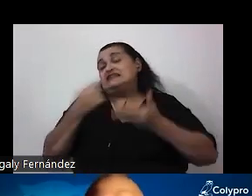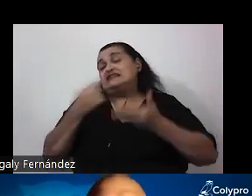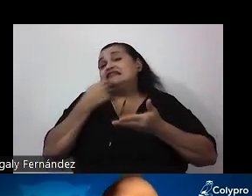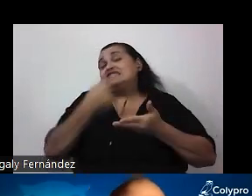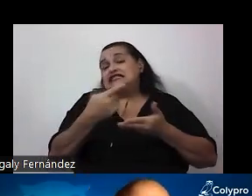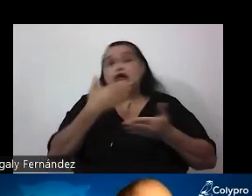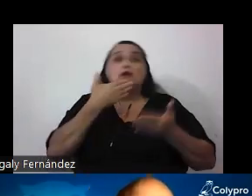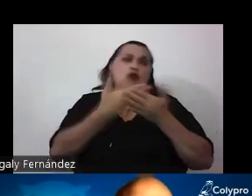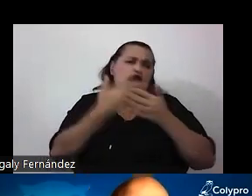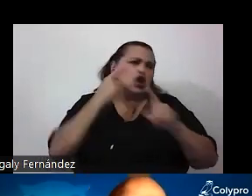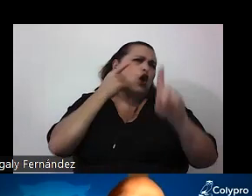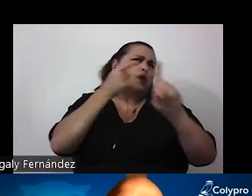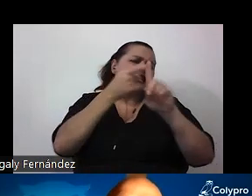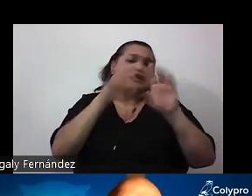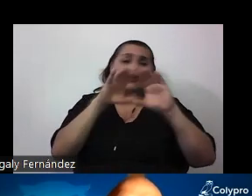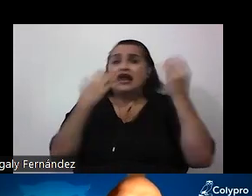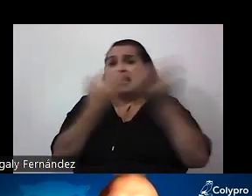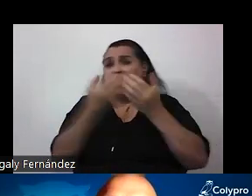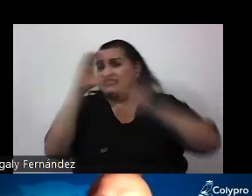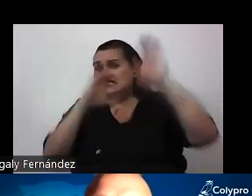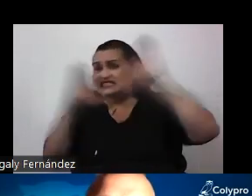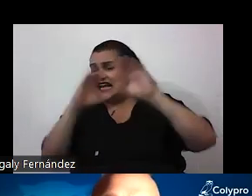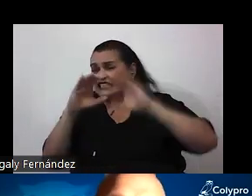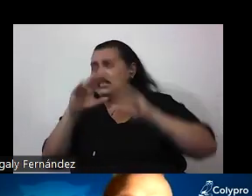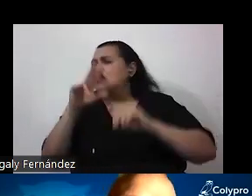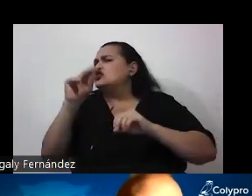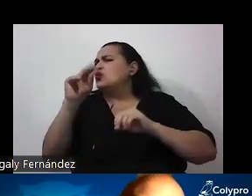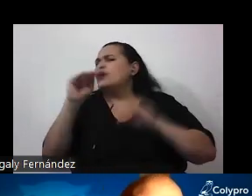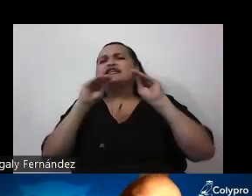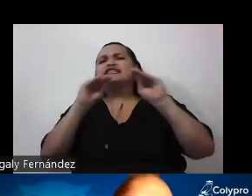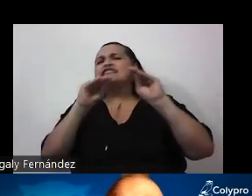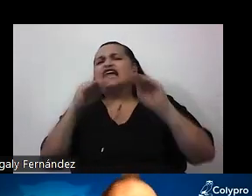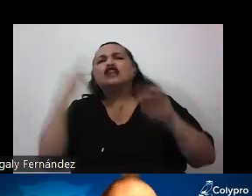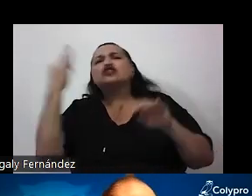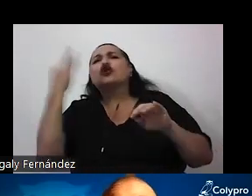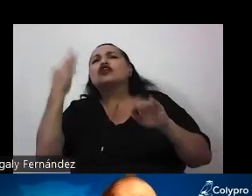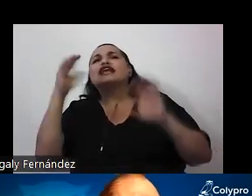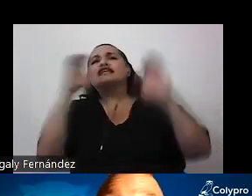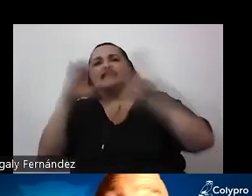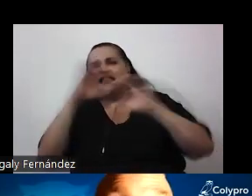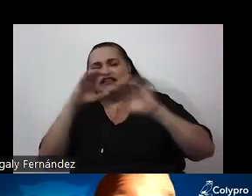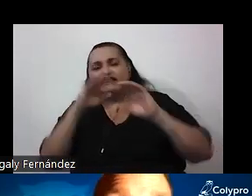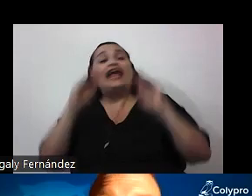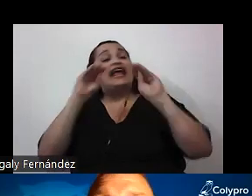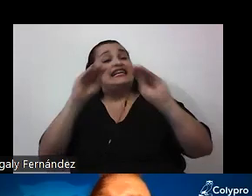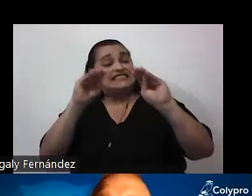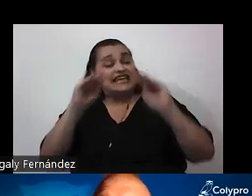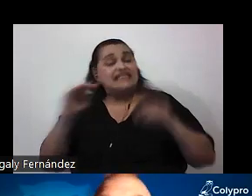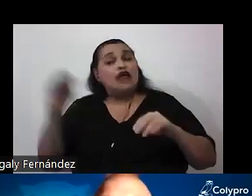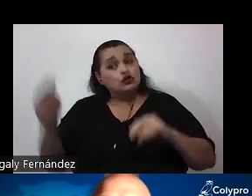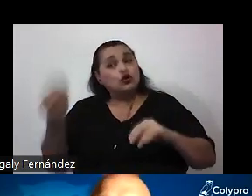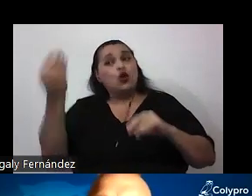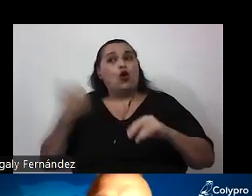el objetivo de la clase de ciencias no es tanto enseñar ciertas teorías científicas sino enseñarle a los chicos y las chicas a